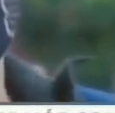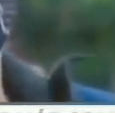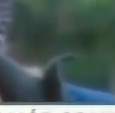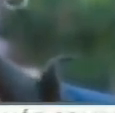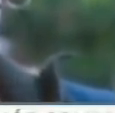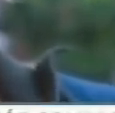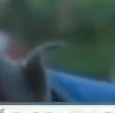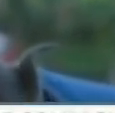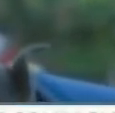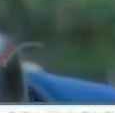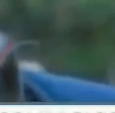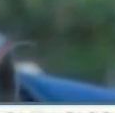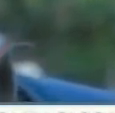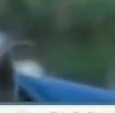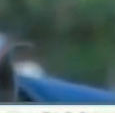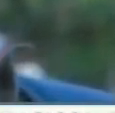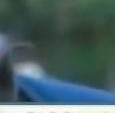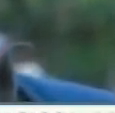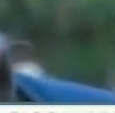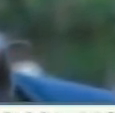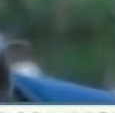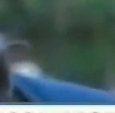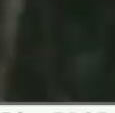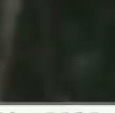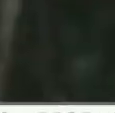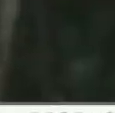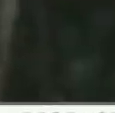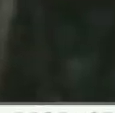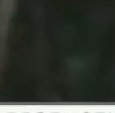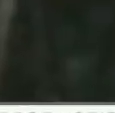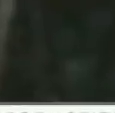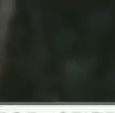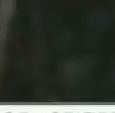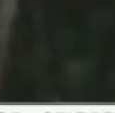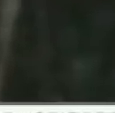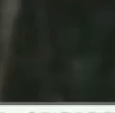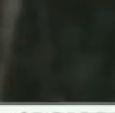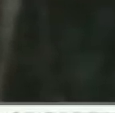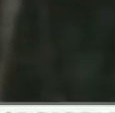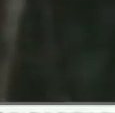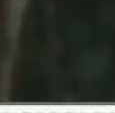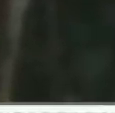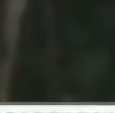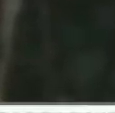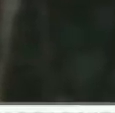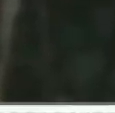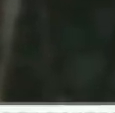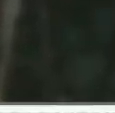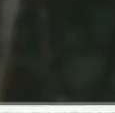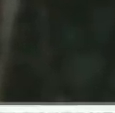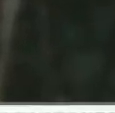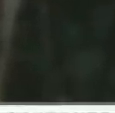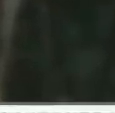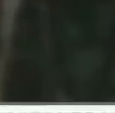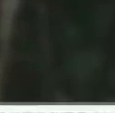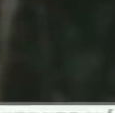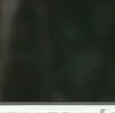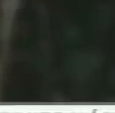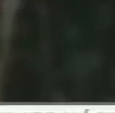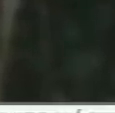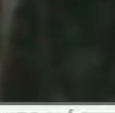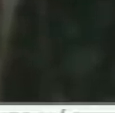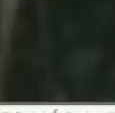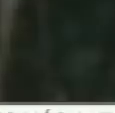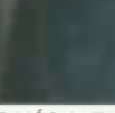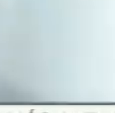necesarias, estamos haciendo a nuestra parte, pero los demás no, la gente está perdiendo, trabajos, está sufriendo, cayendo la